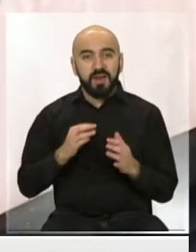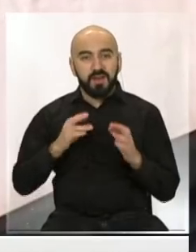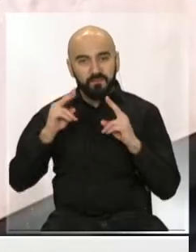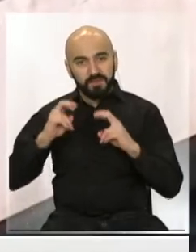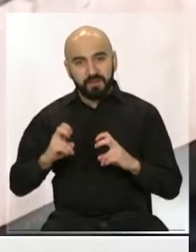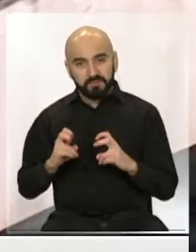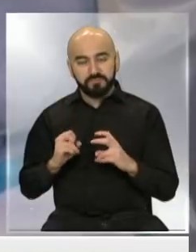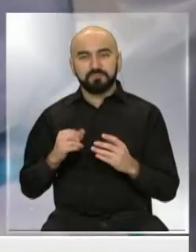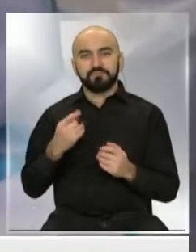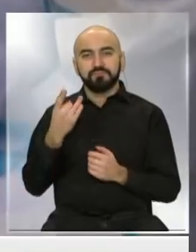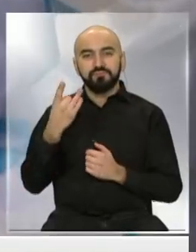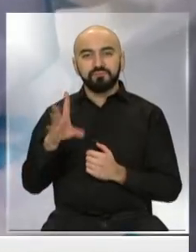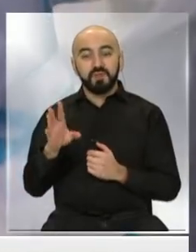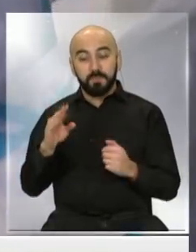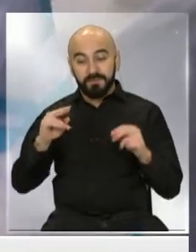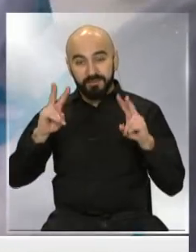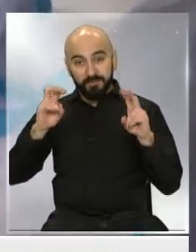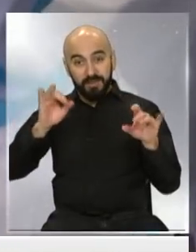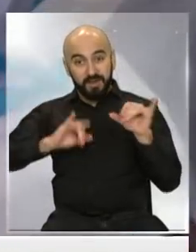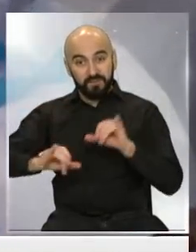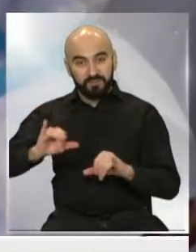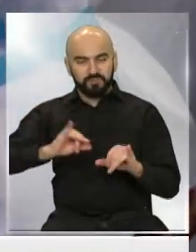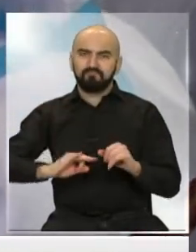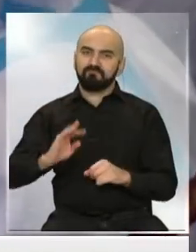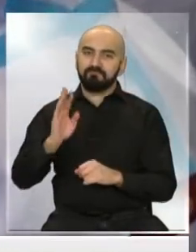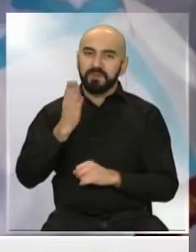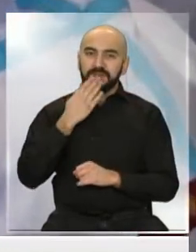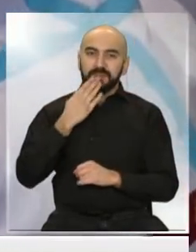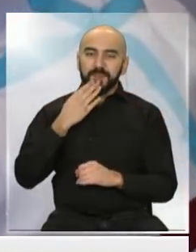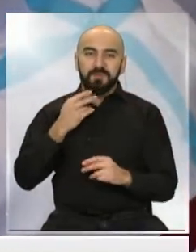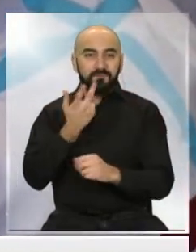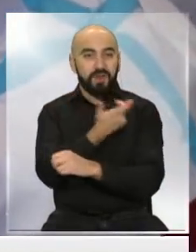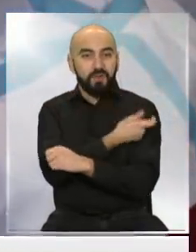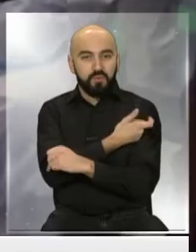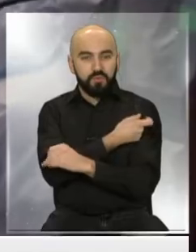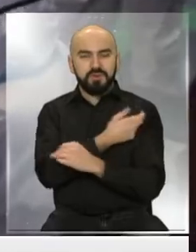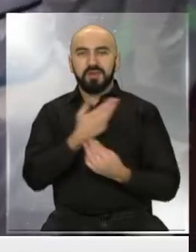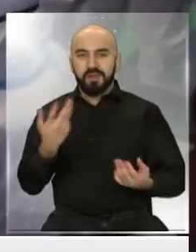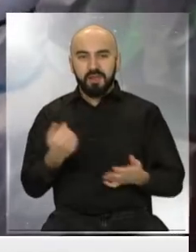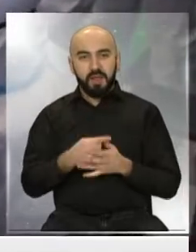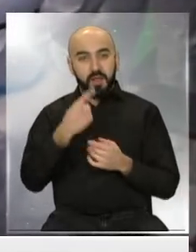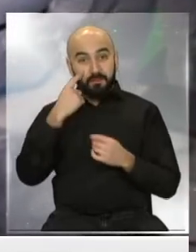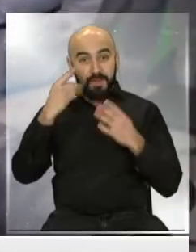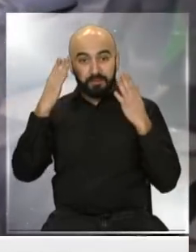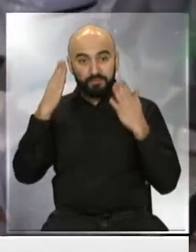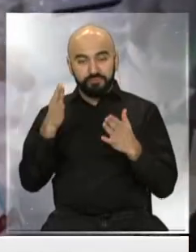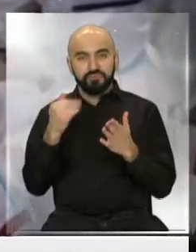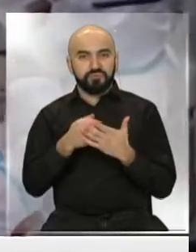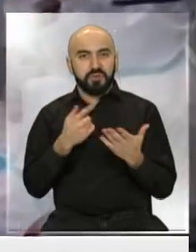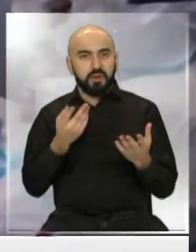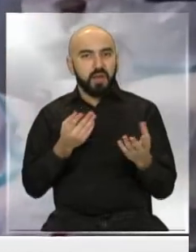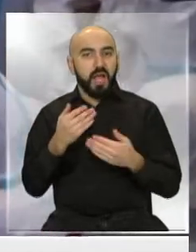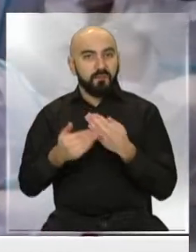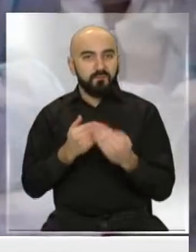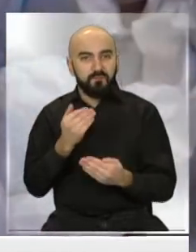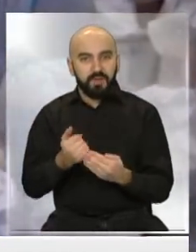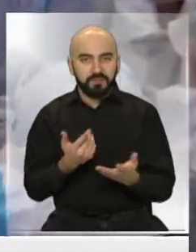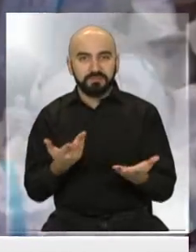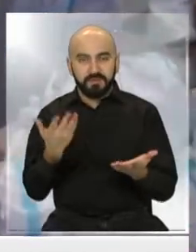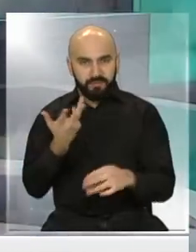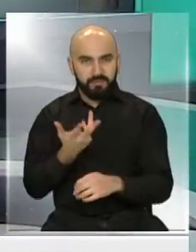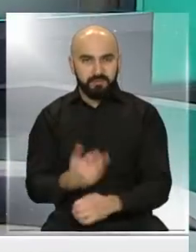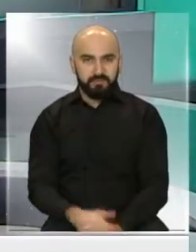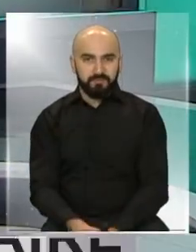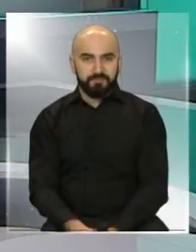con el tema de los laboratorios, sino también más allá el de las vacunas. Así que estamos muy atentos a todos los avances que se están registrando al respecto.